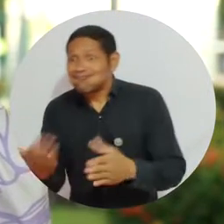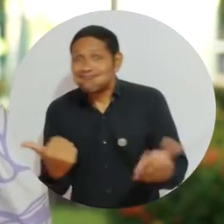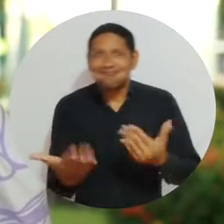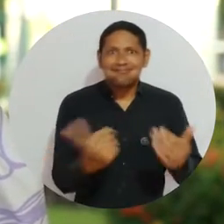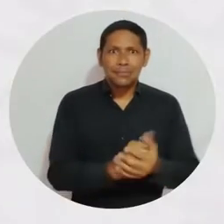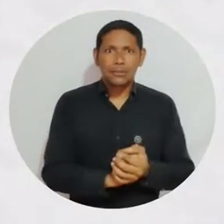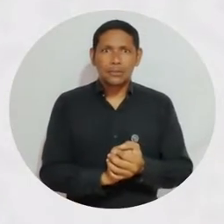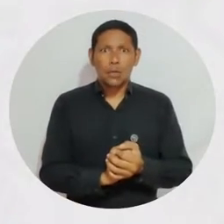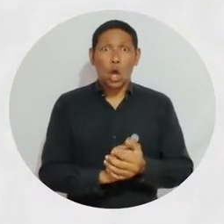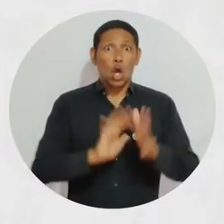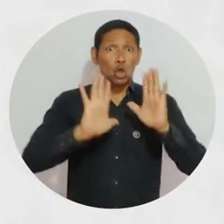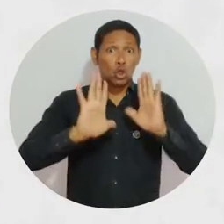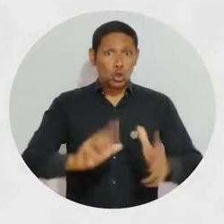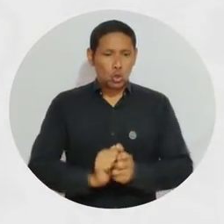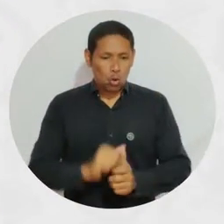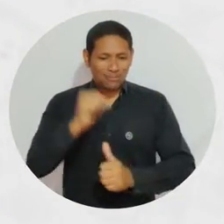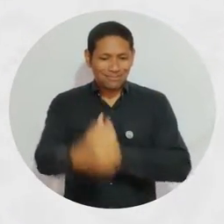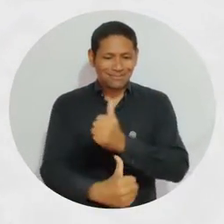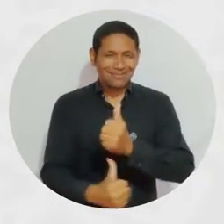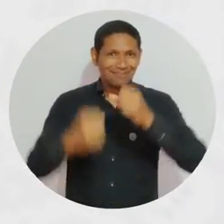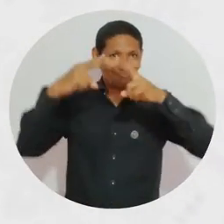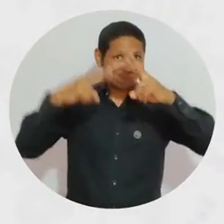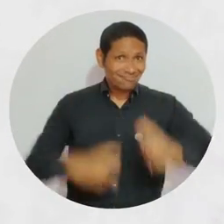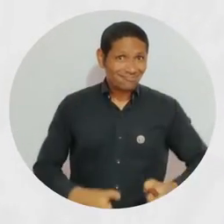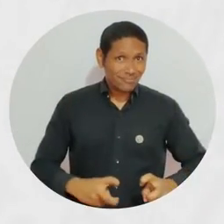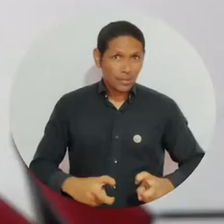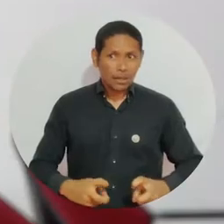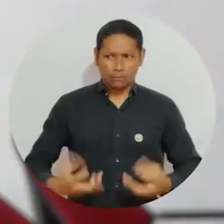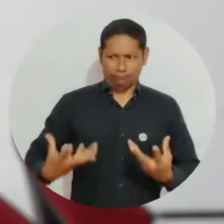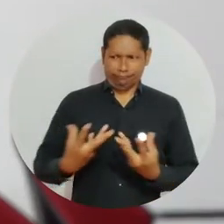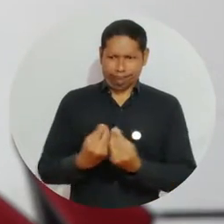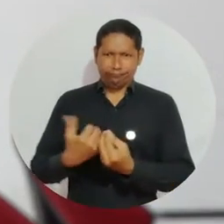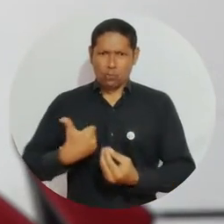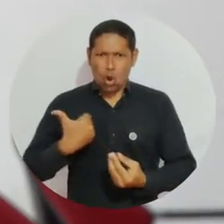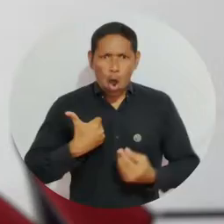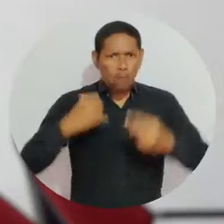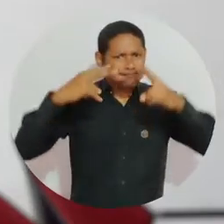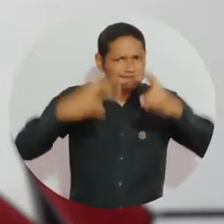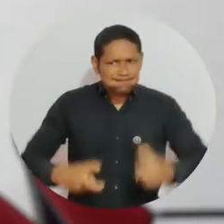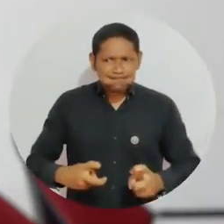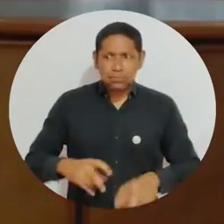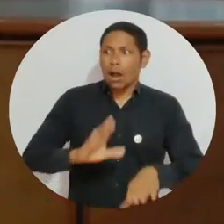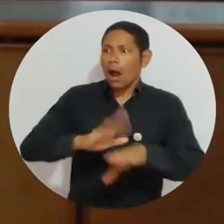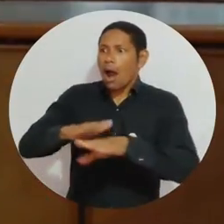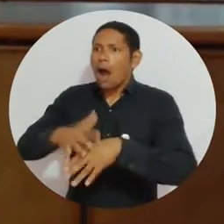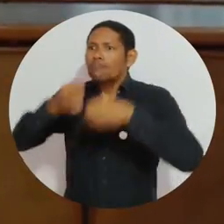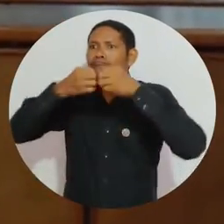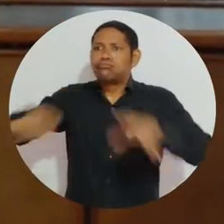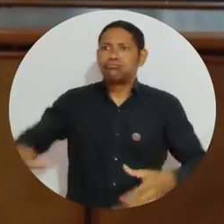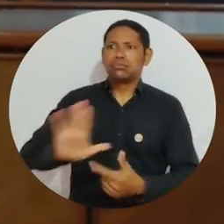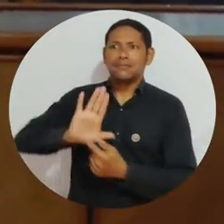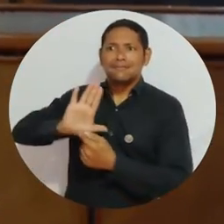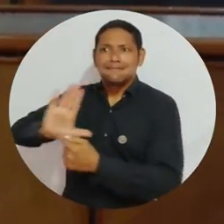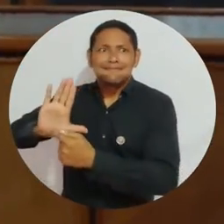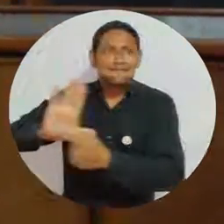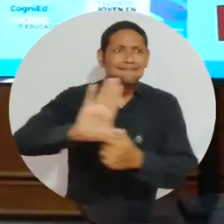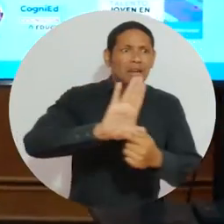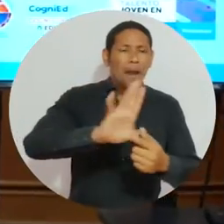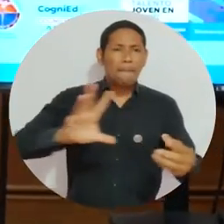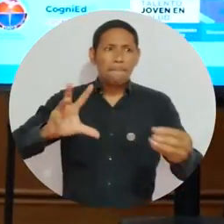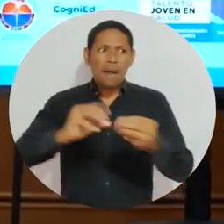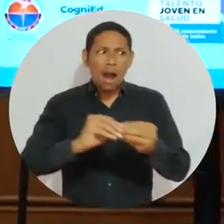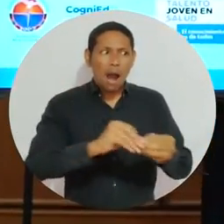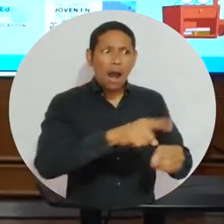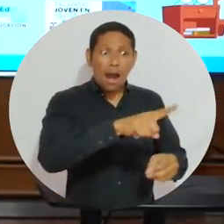hacen a los chicos. Bajo el apoyo de la Vicerrectoría de Investigación, los jóvenes investigadores socializaron los resultados de la estrategia